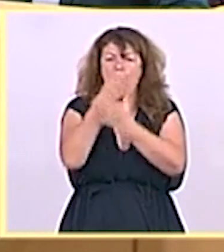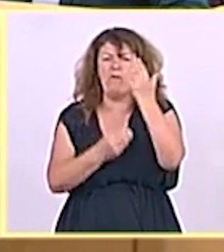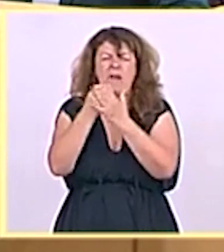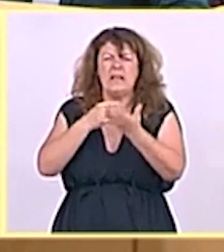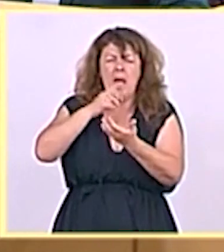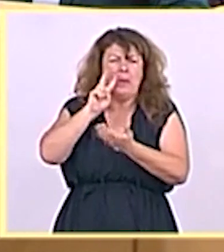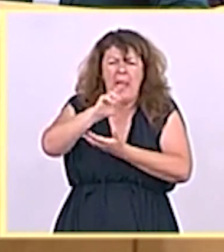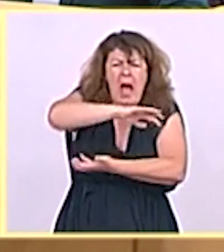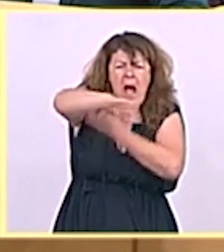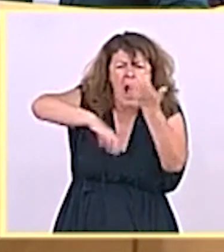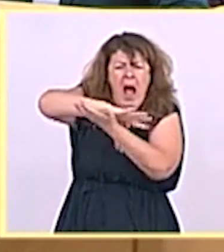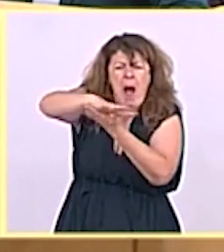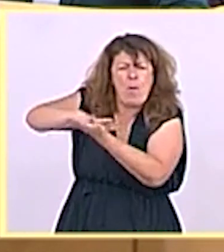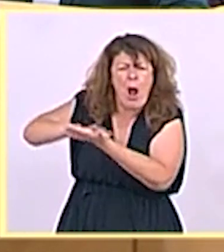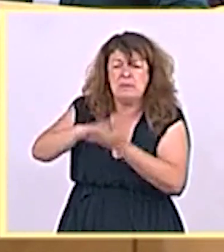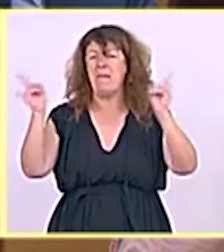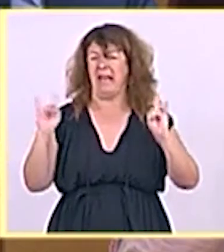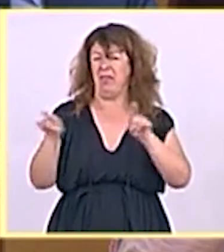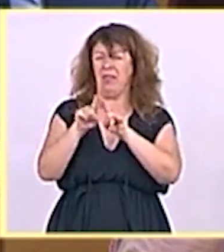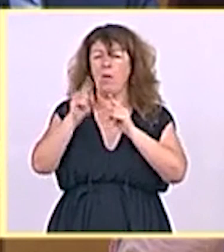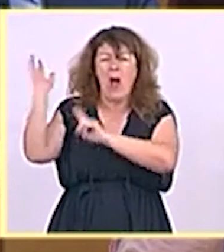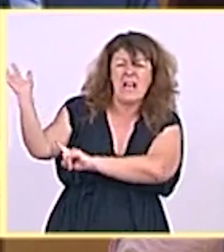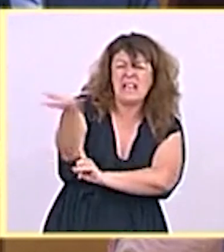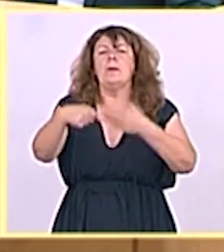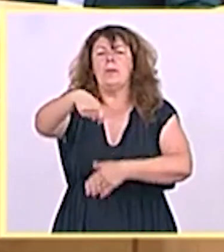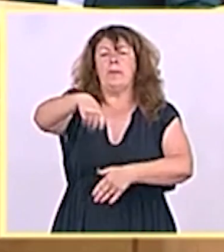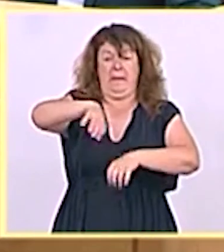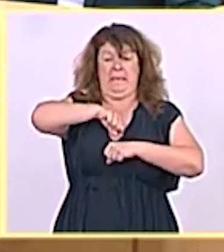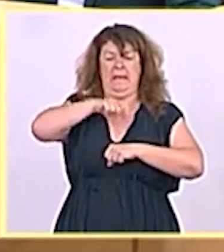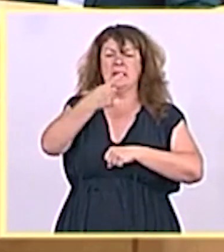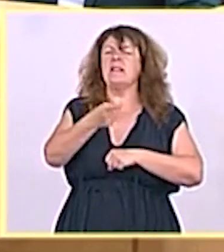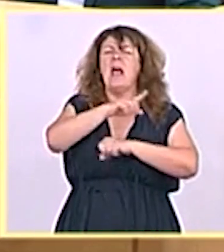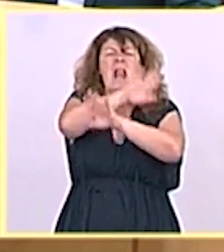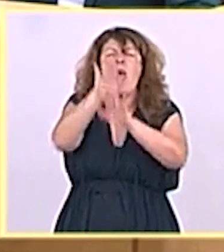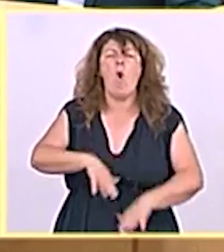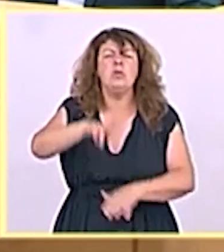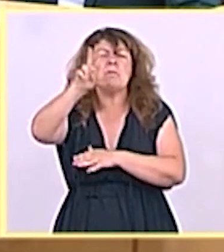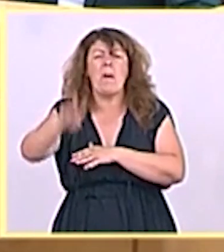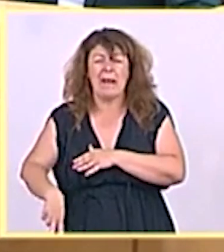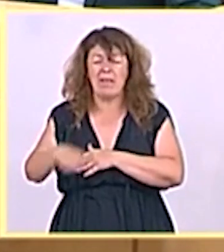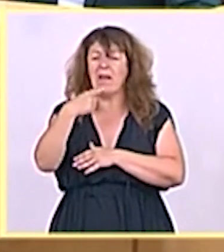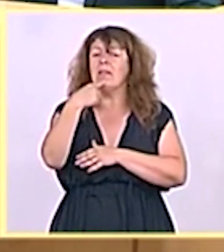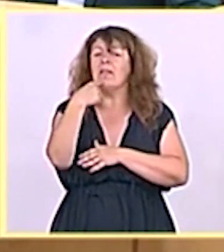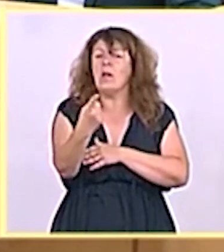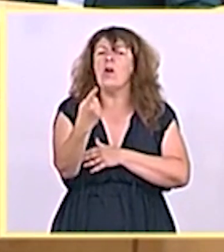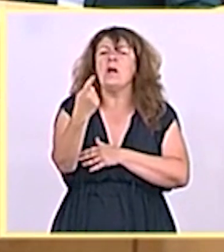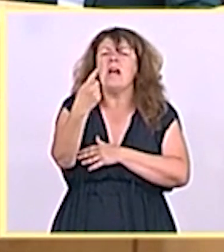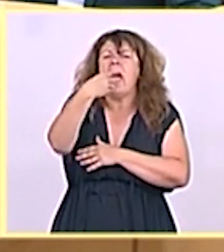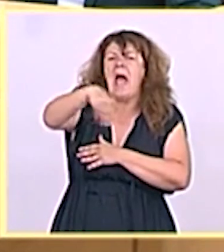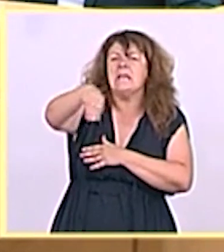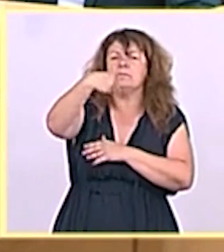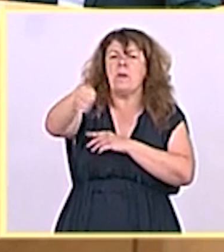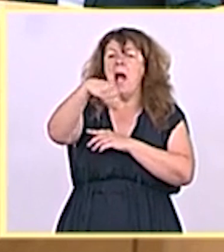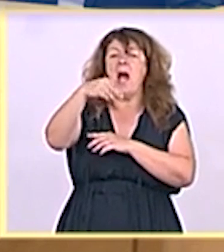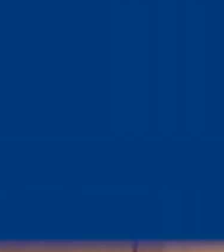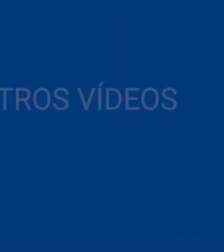ustedes siempre recurren al mismo argumento. ETA, señor Fijó, cuando en España ETA no es nada. Para ustedes ETA es